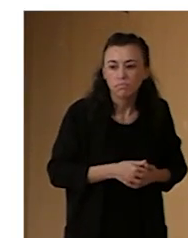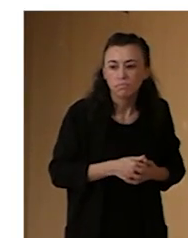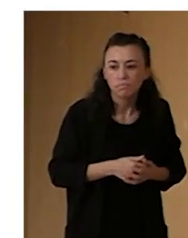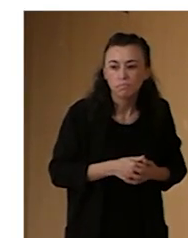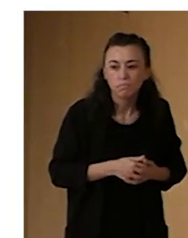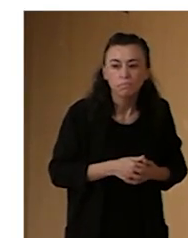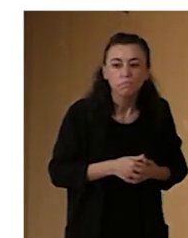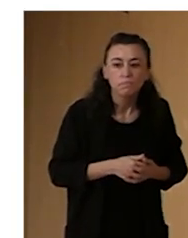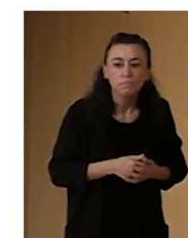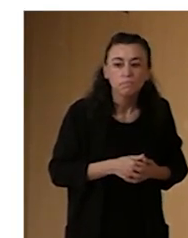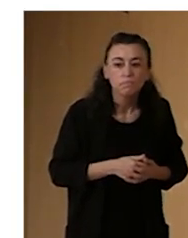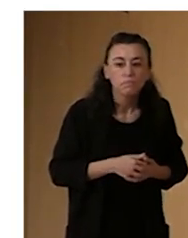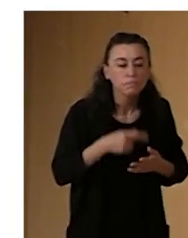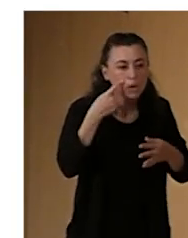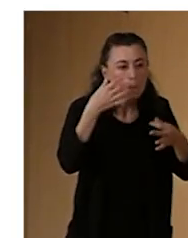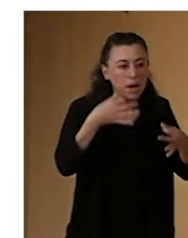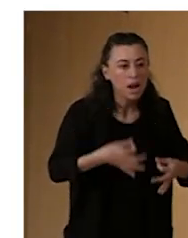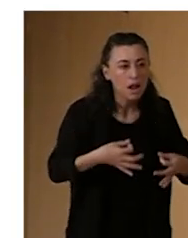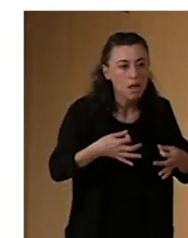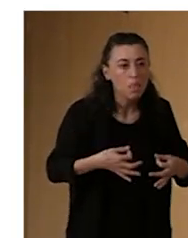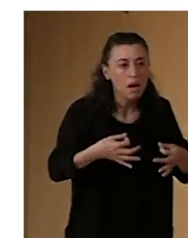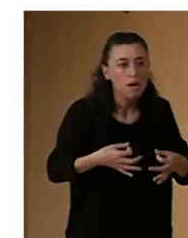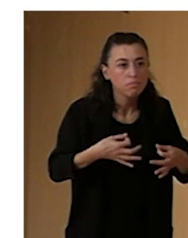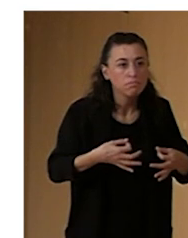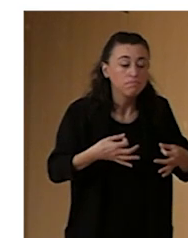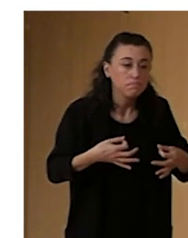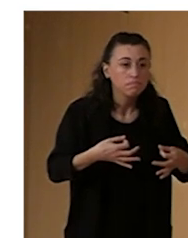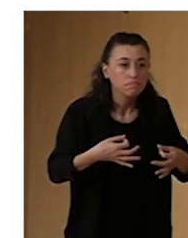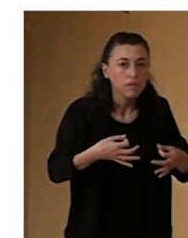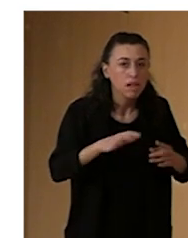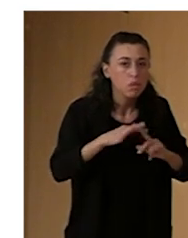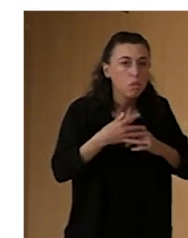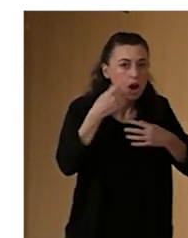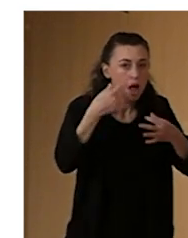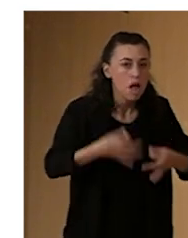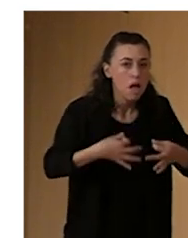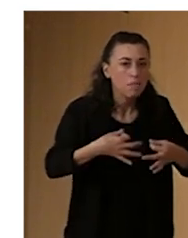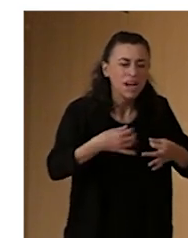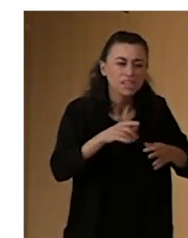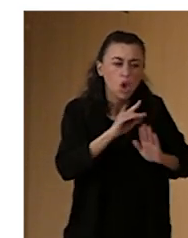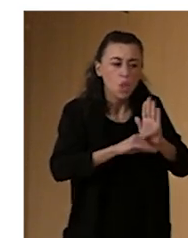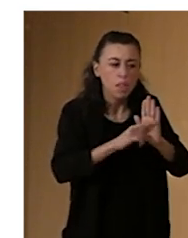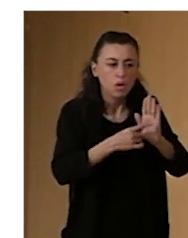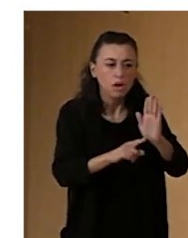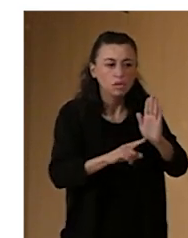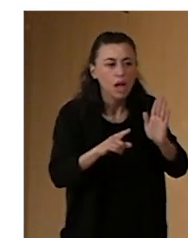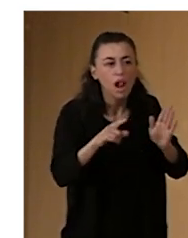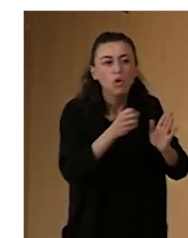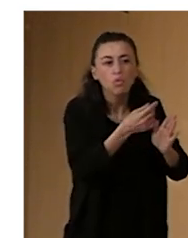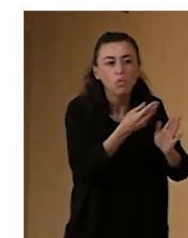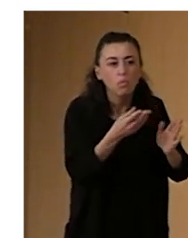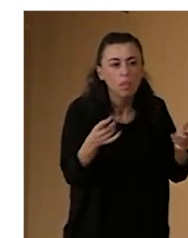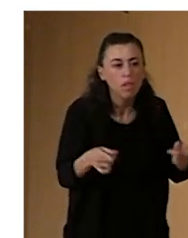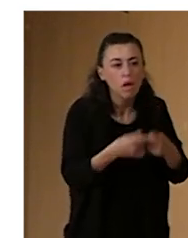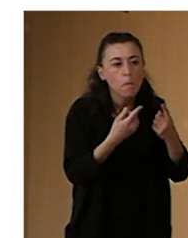La realidad en la que nos encontramos, aunque estos son los datos, da igual un poco el número, pero es que, por ejemplo, en España el 8